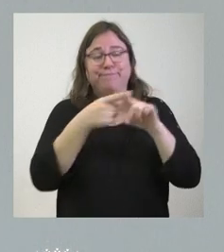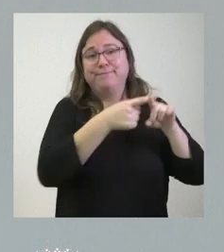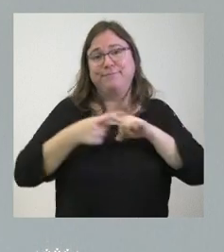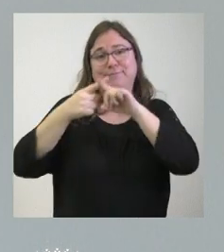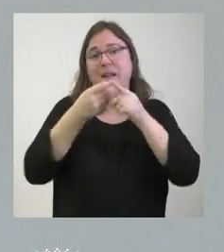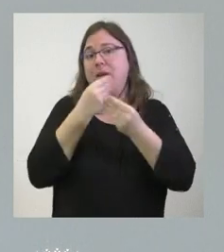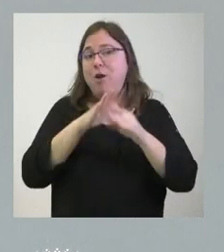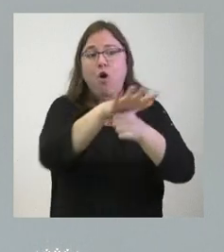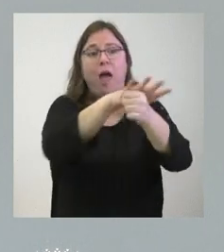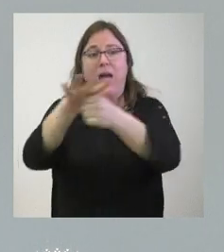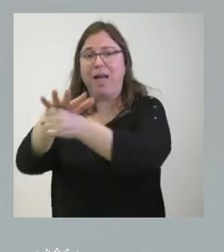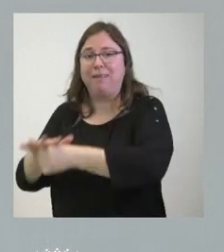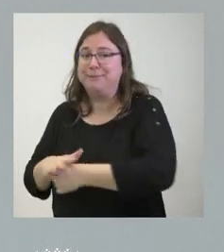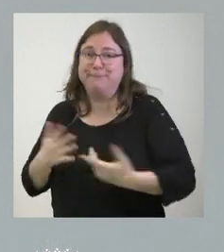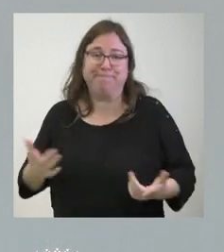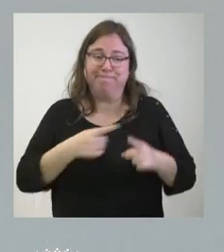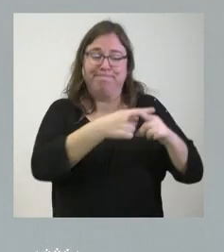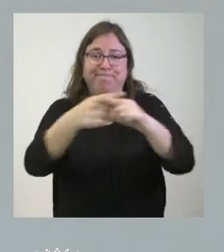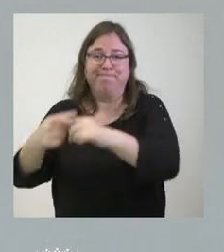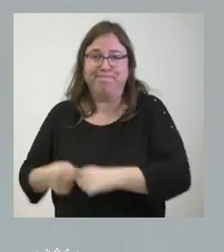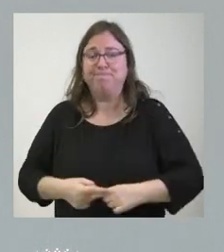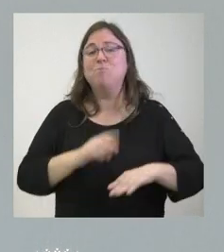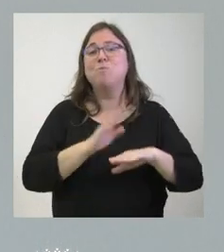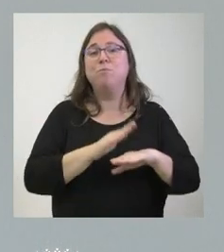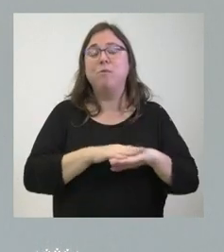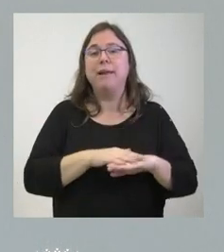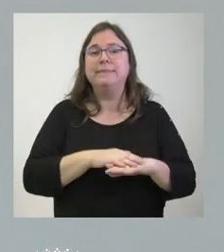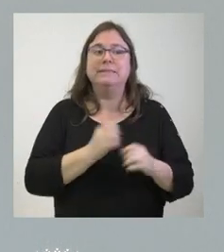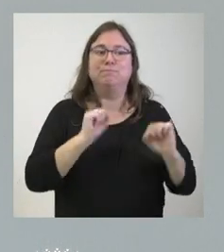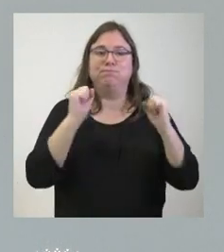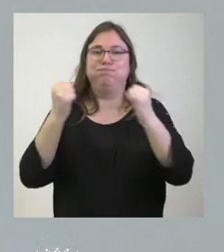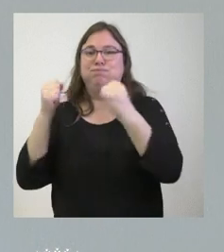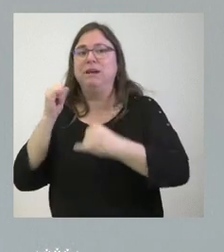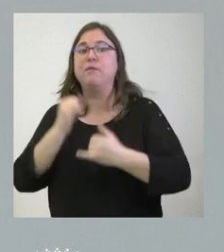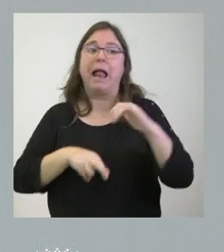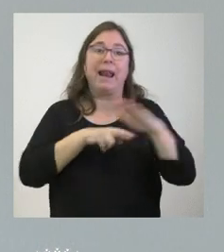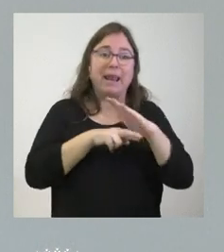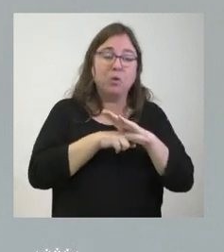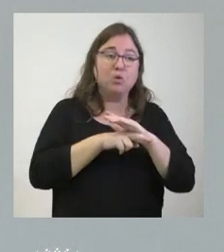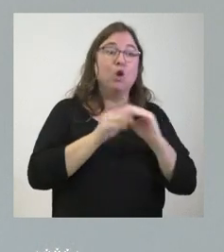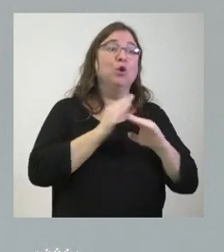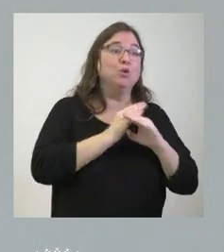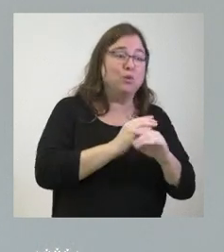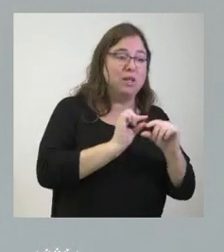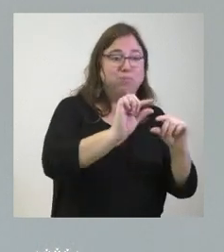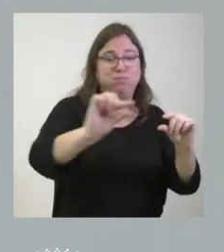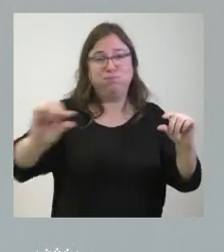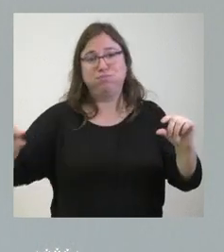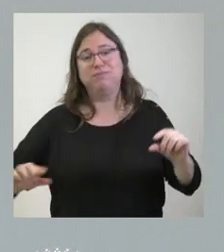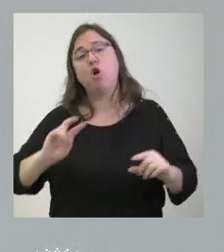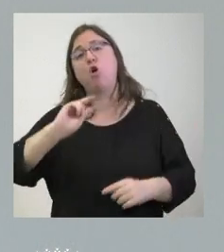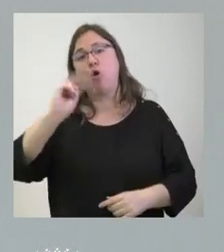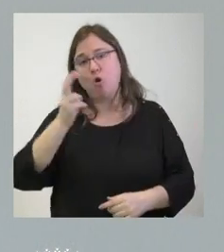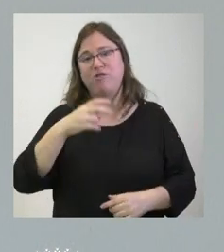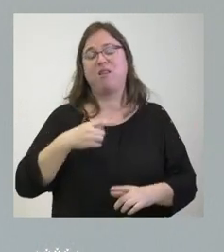cada una de las áreas de gestión con el hecho de no renunciar a disponer recursos suficientes para otras funciones que también tiene